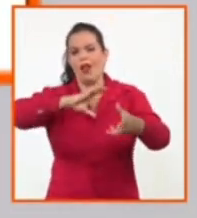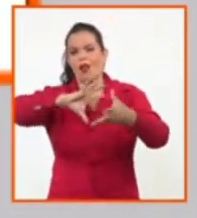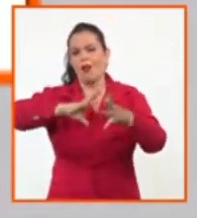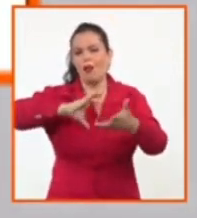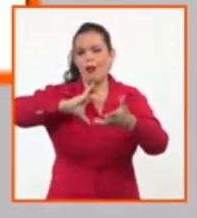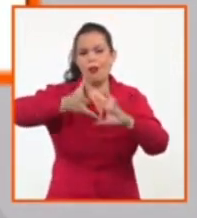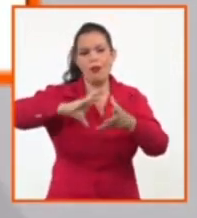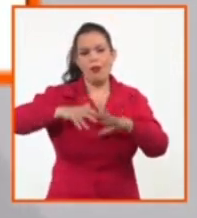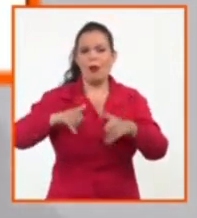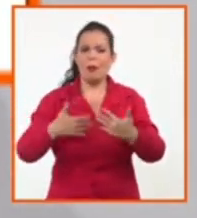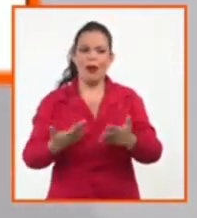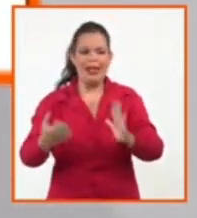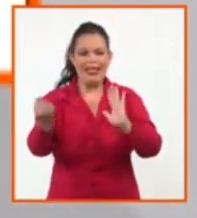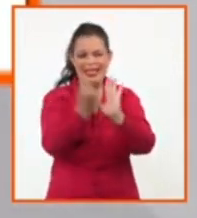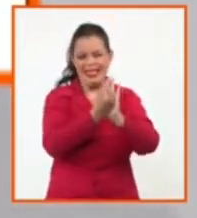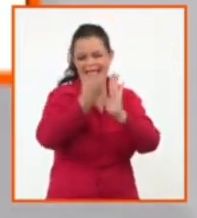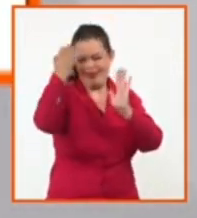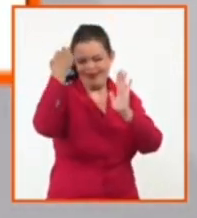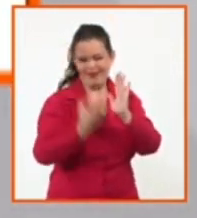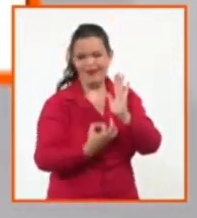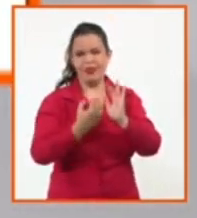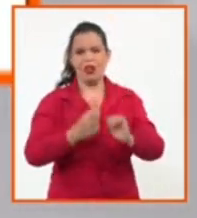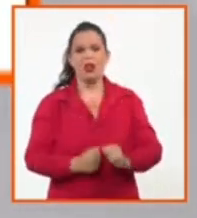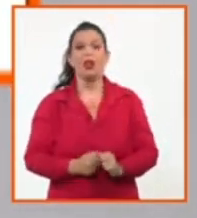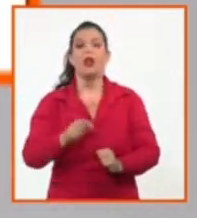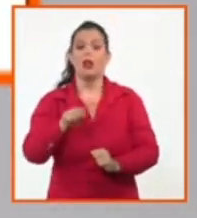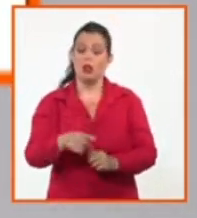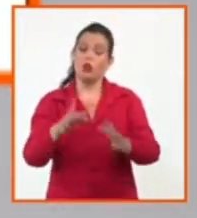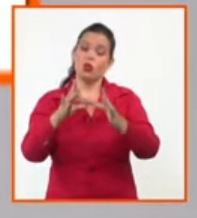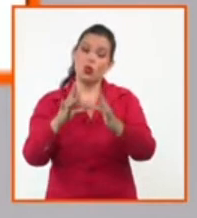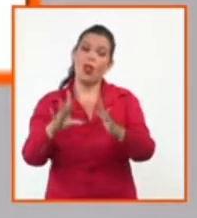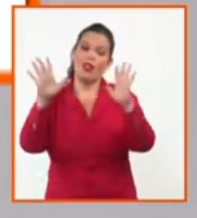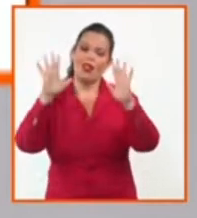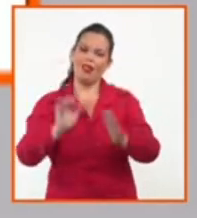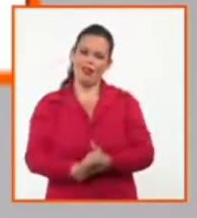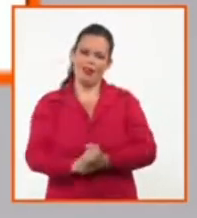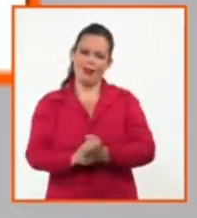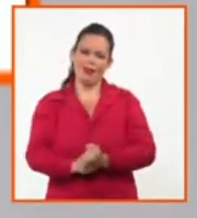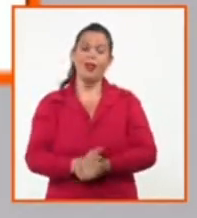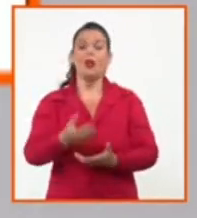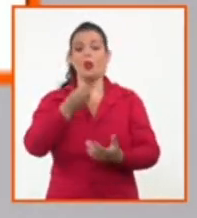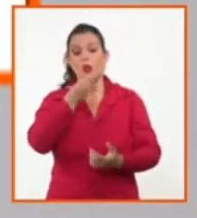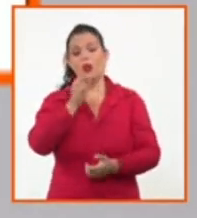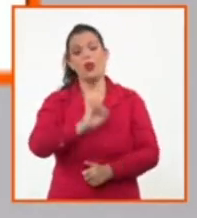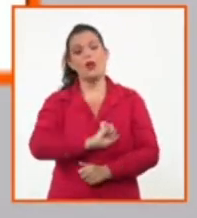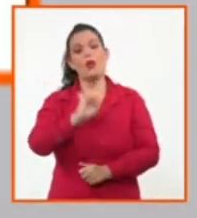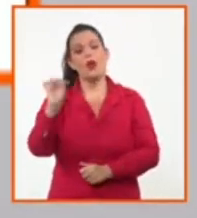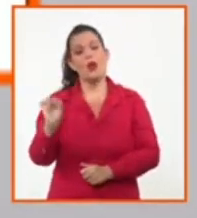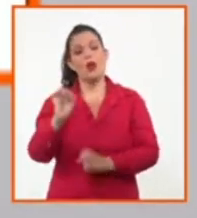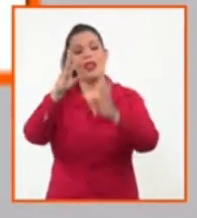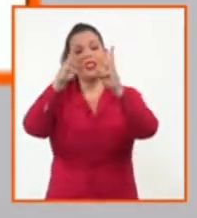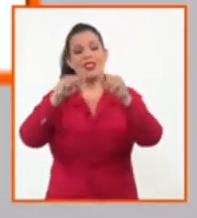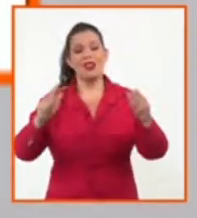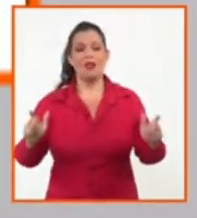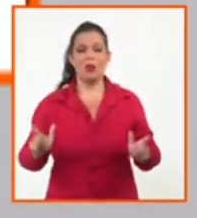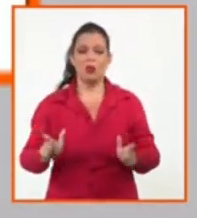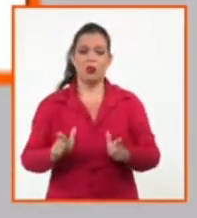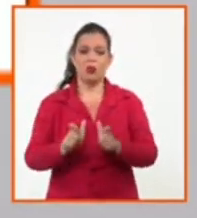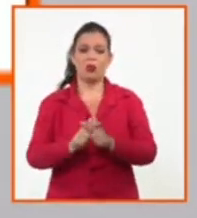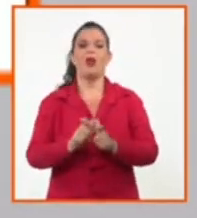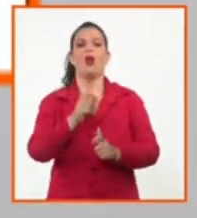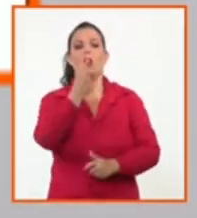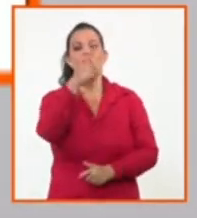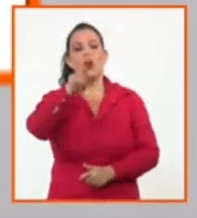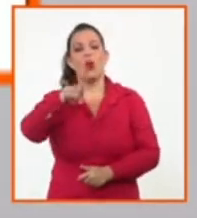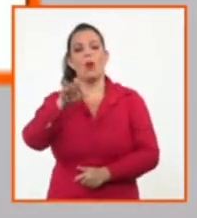mejor en términos de inmunidad. Y gracias a eso, bueno, es que se logró, como habíamos comentado, inmunizar a prácticamente 1